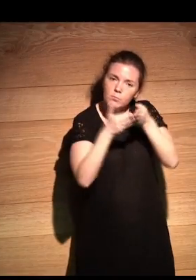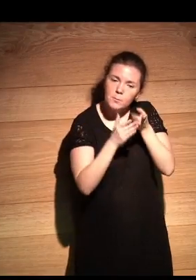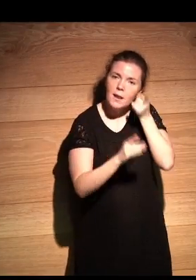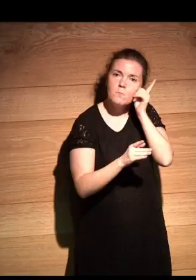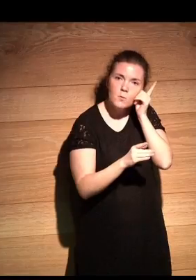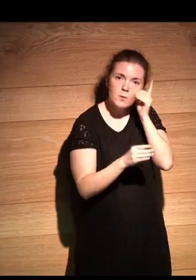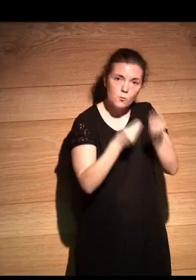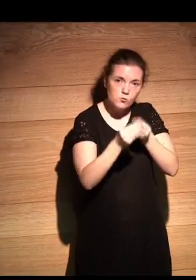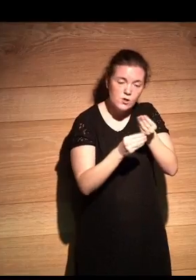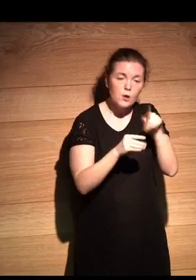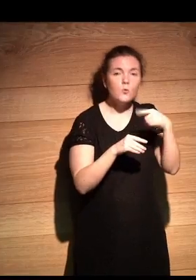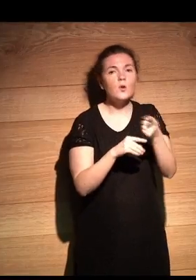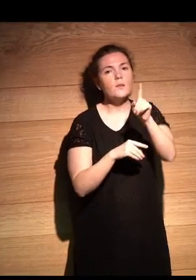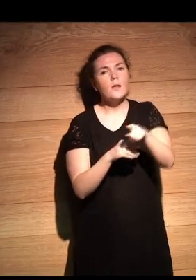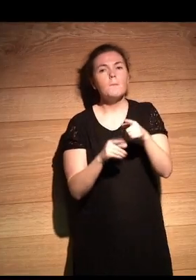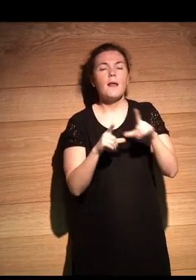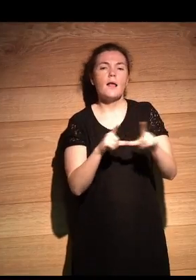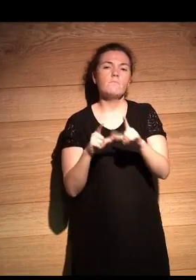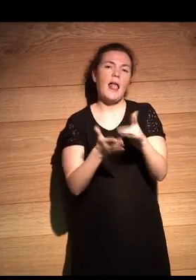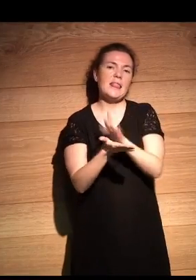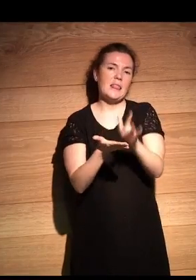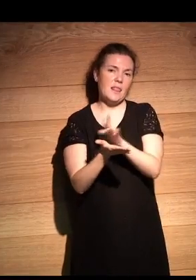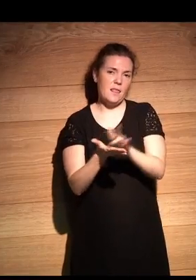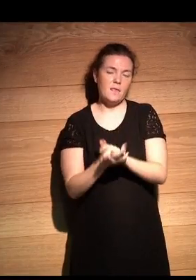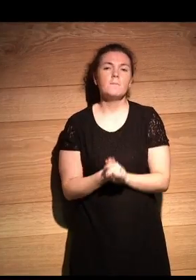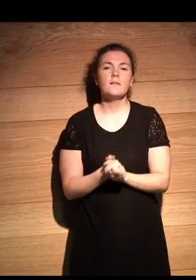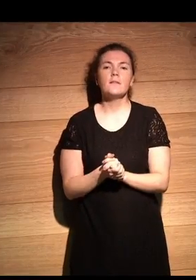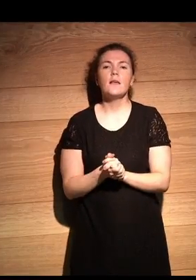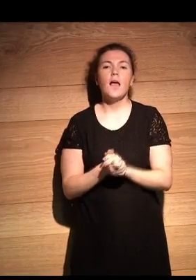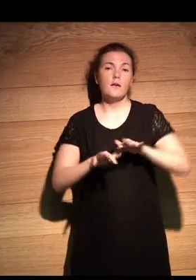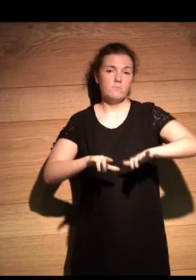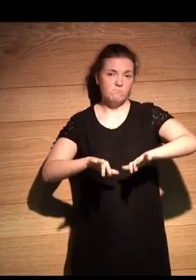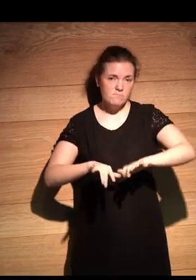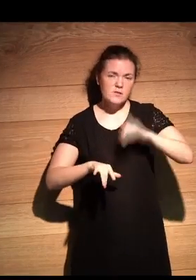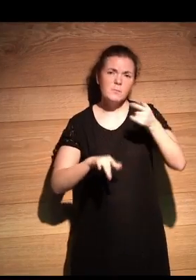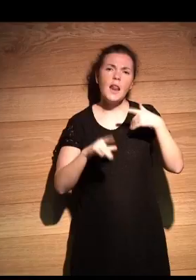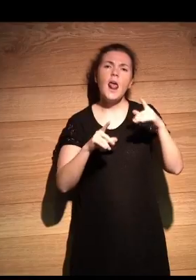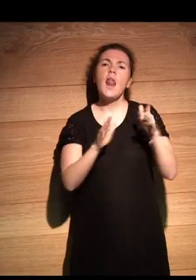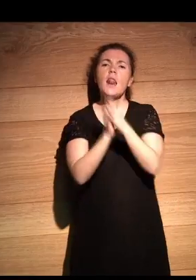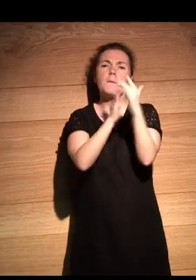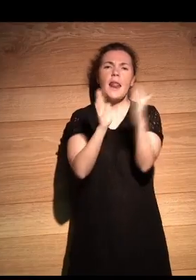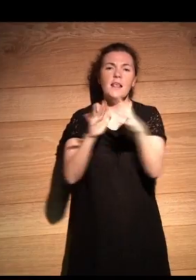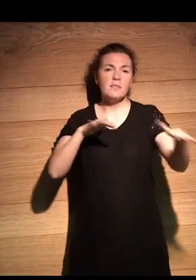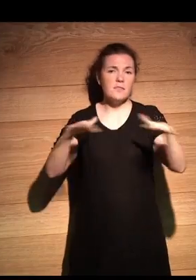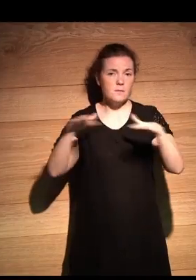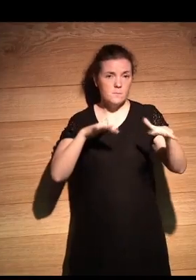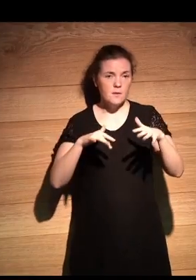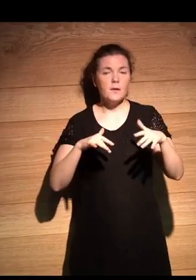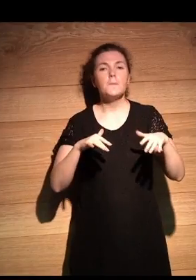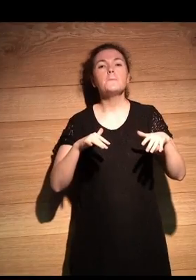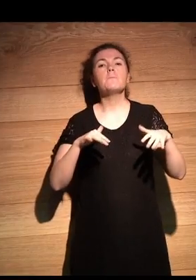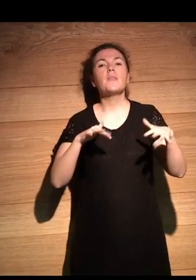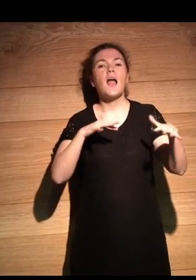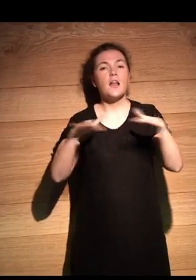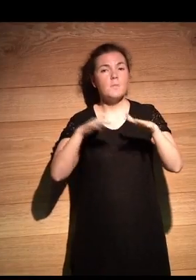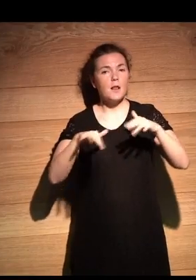para luego pasar a tableta y desktop utilizamos librerías de animaciones en esta concreto Anime CSS que nos